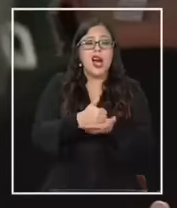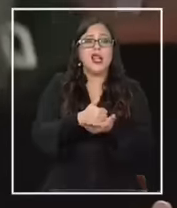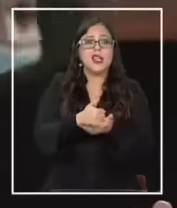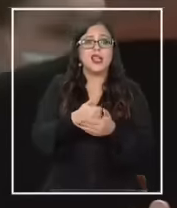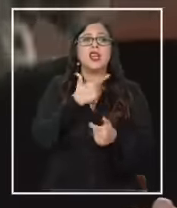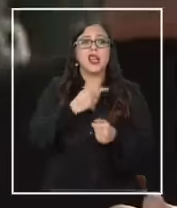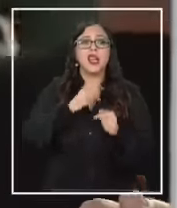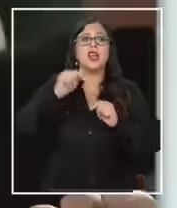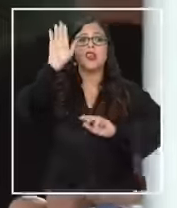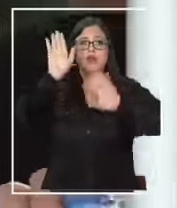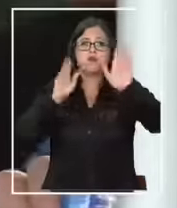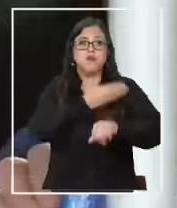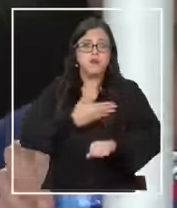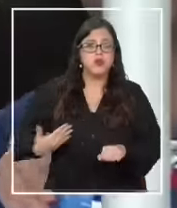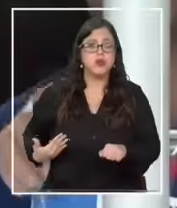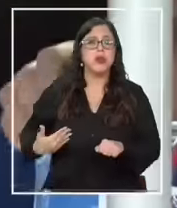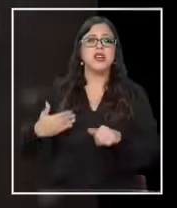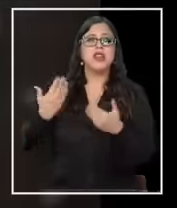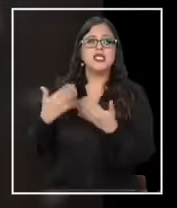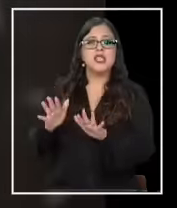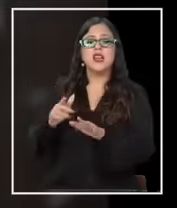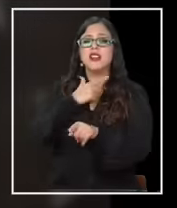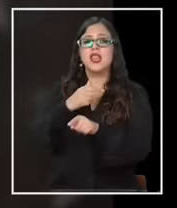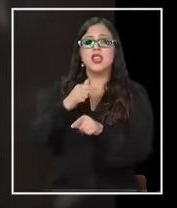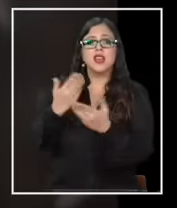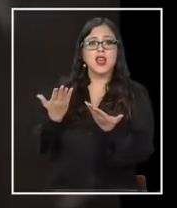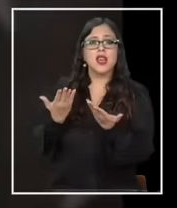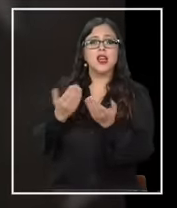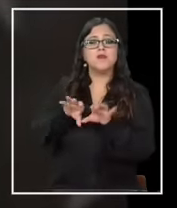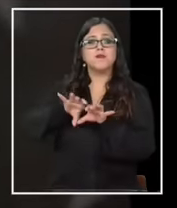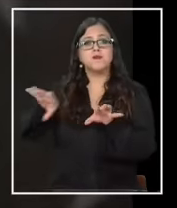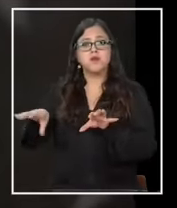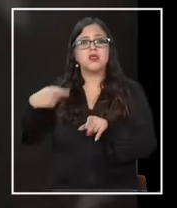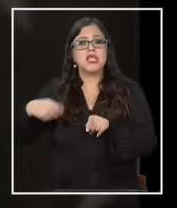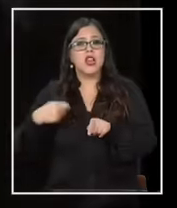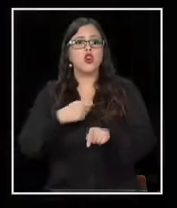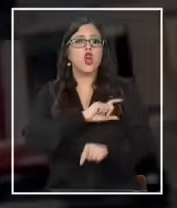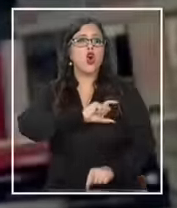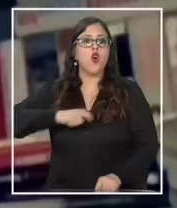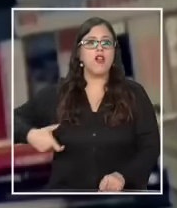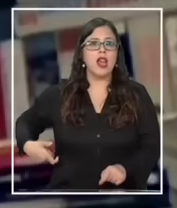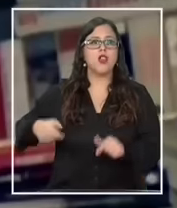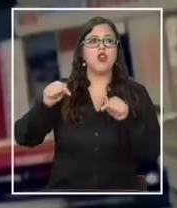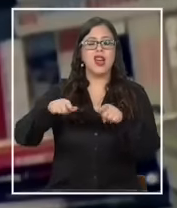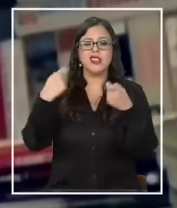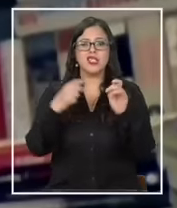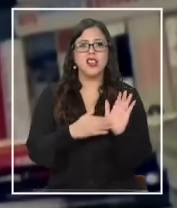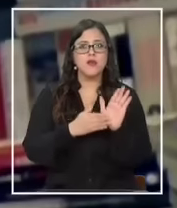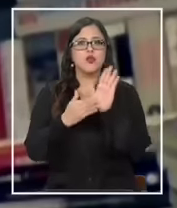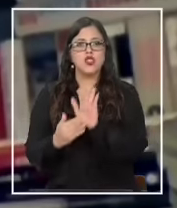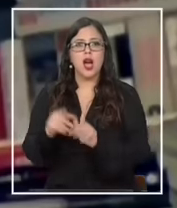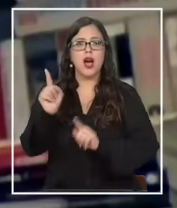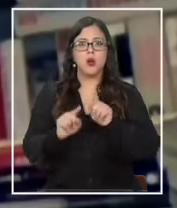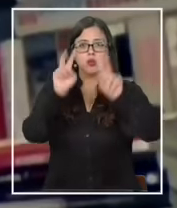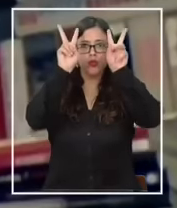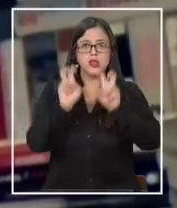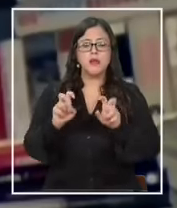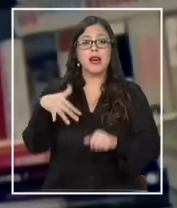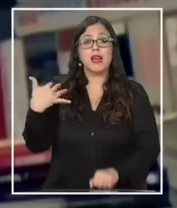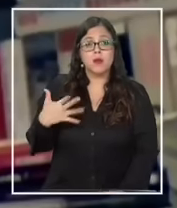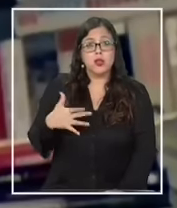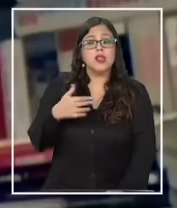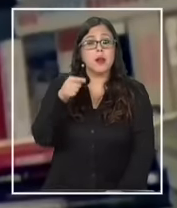generalmente buscan quienes ya fueron gobernadores o senadores. Creo que hay una cuestión de intento de visibilidad de algunas temáticas que le